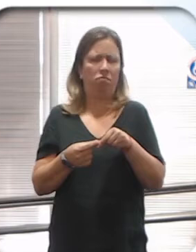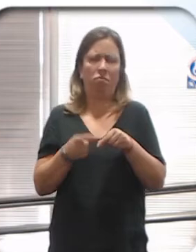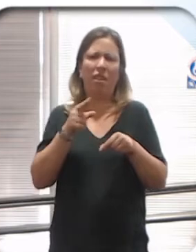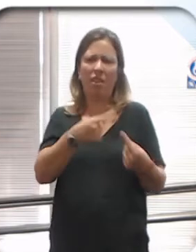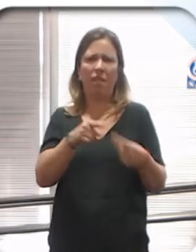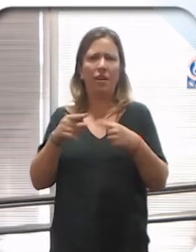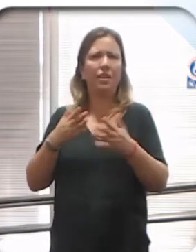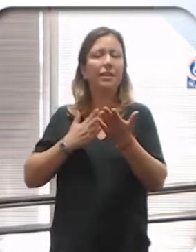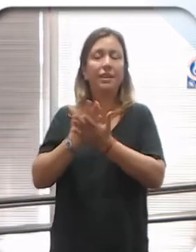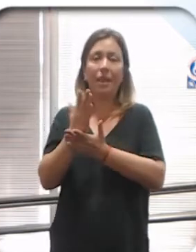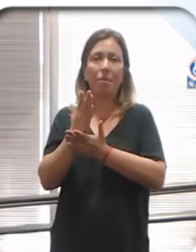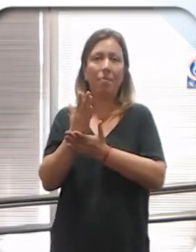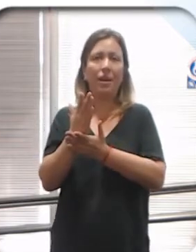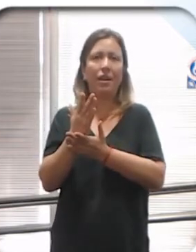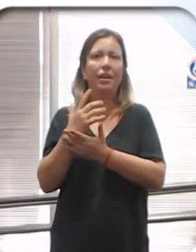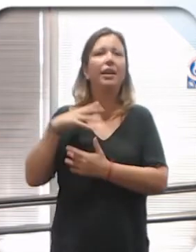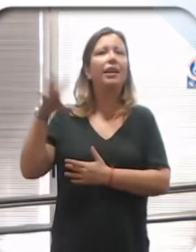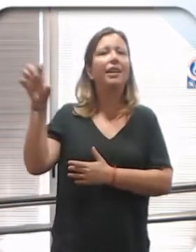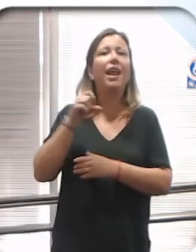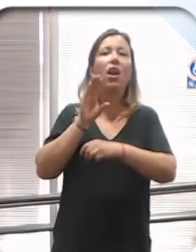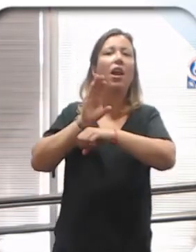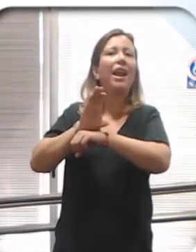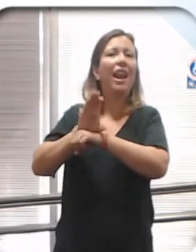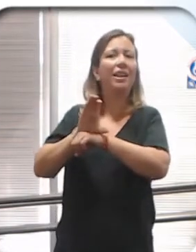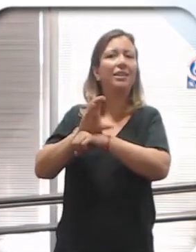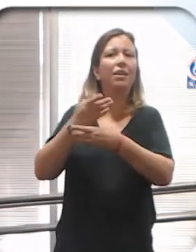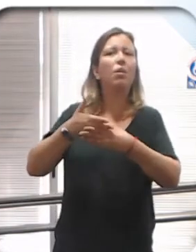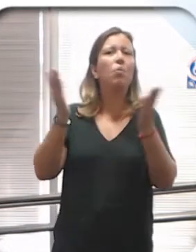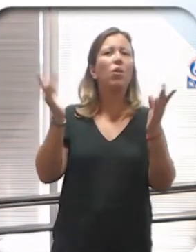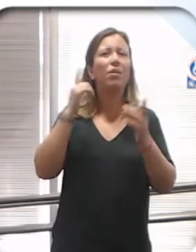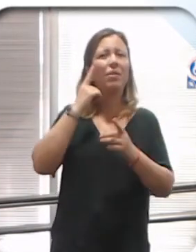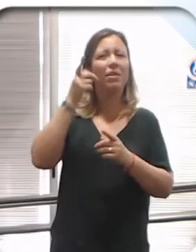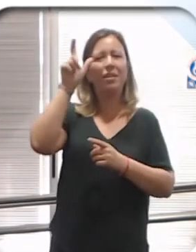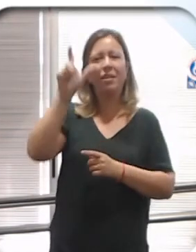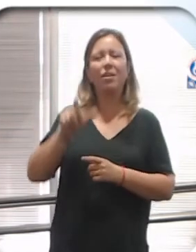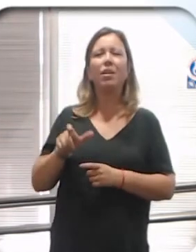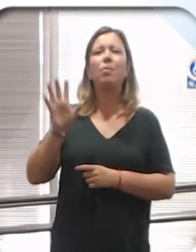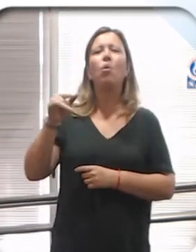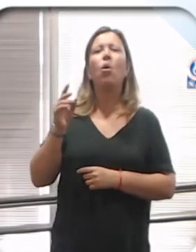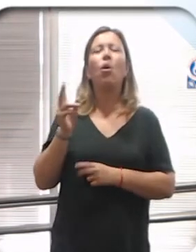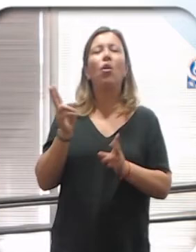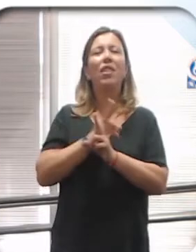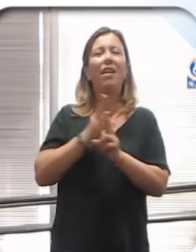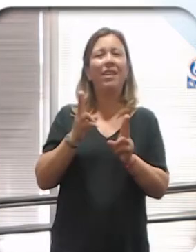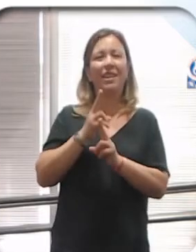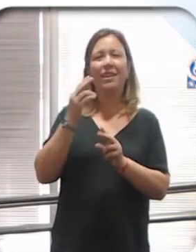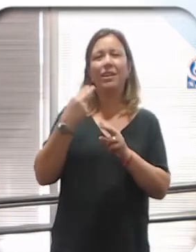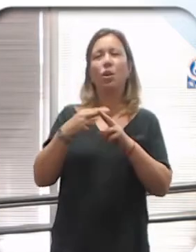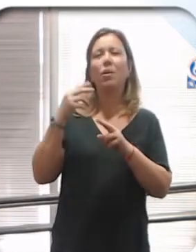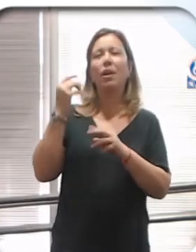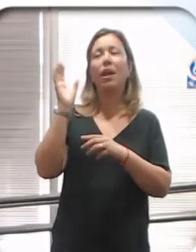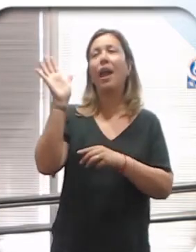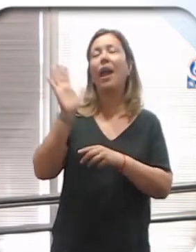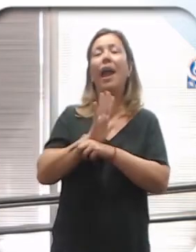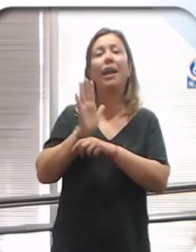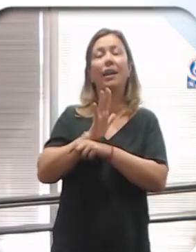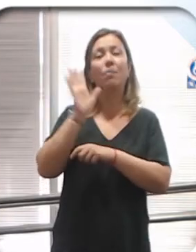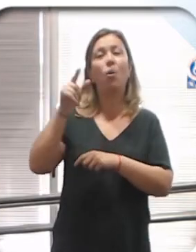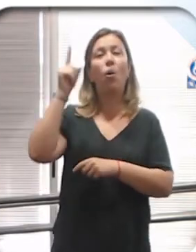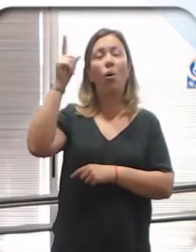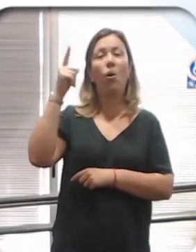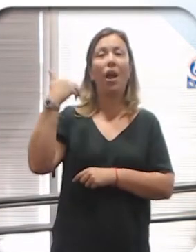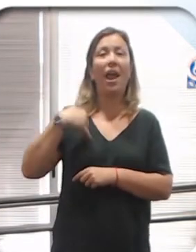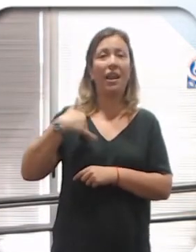siempre, en las clases traigo lo que es la imagen de flor de la B. Entonces hago un jueguito mental y les digo, bueno,